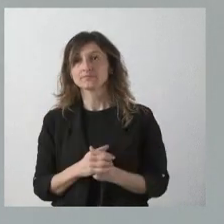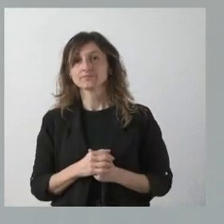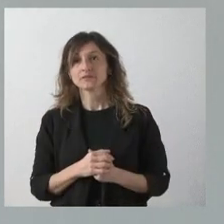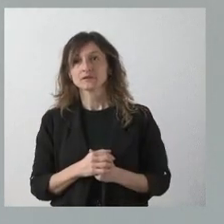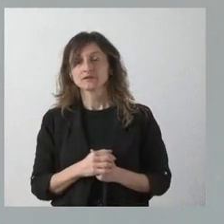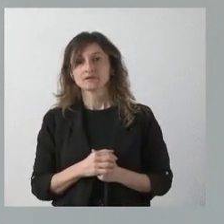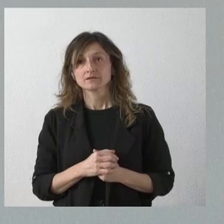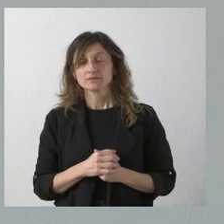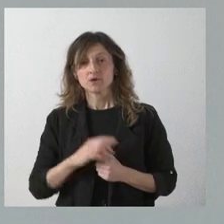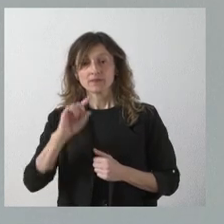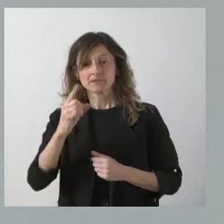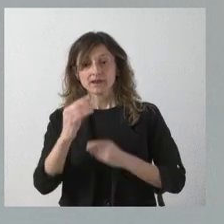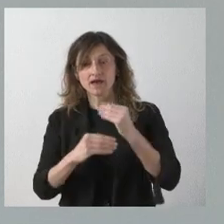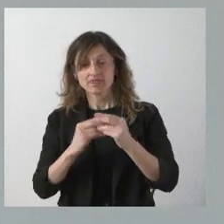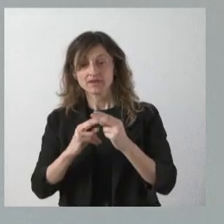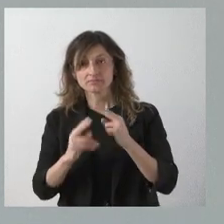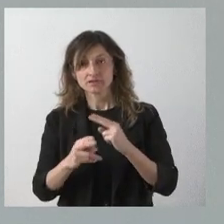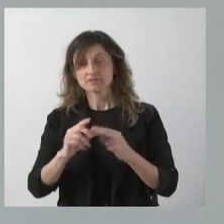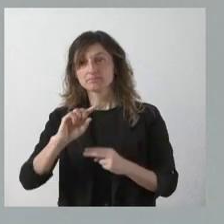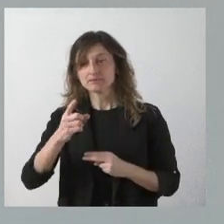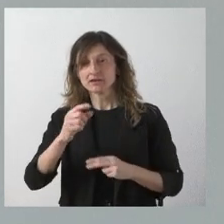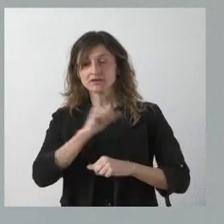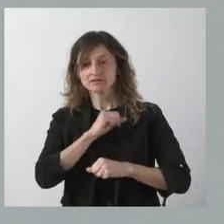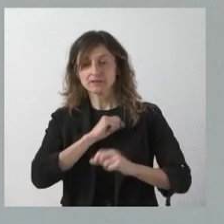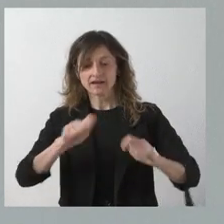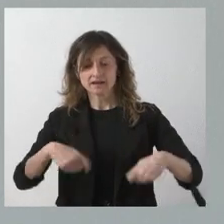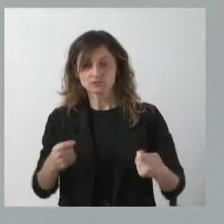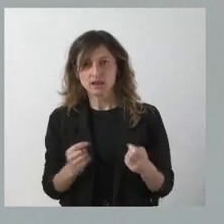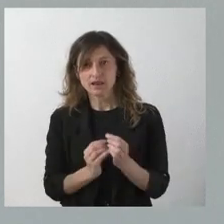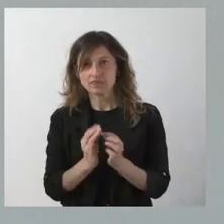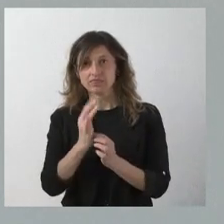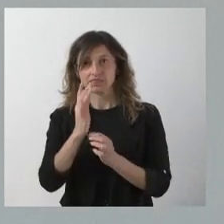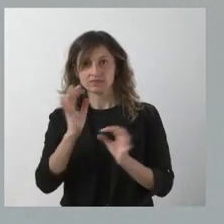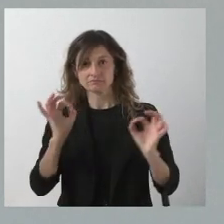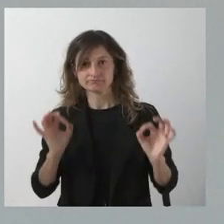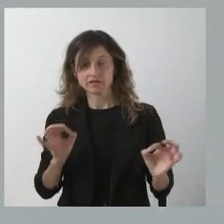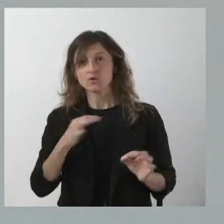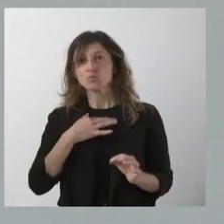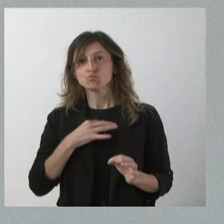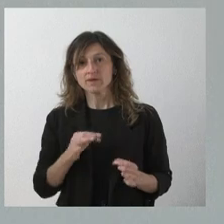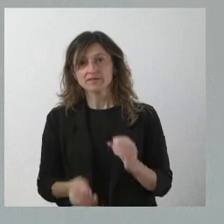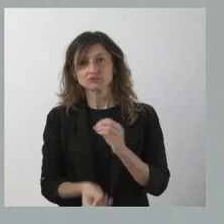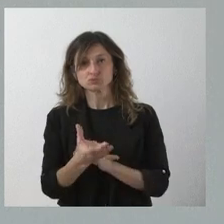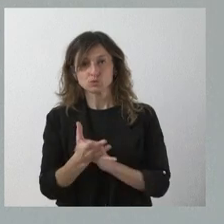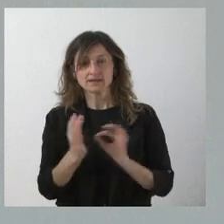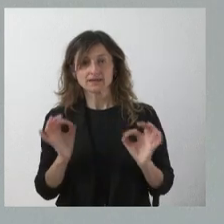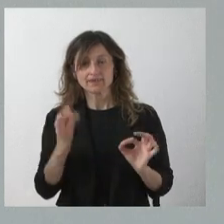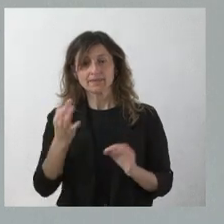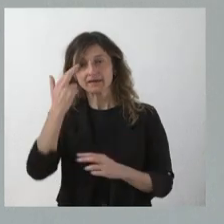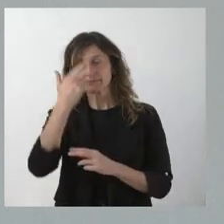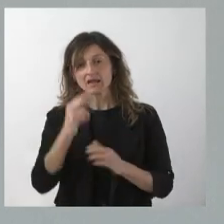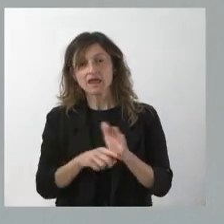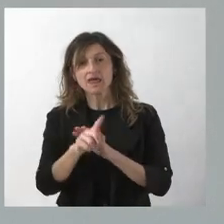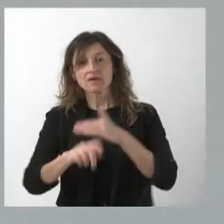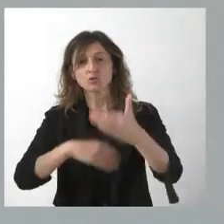primera actuación que se realiza es dejar una cierta repoblación natural, que en cierto modo puede producirse y que hay que respetar la evolución